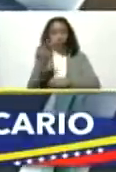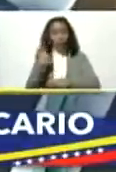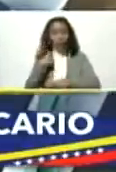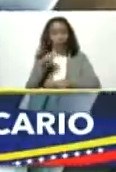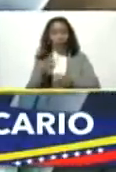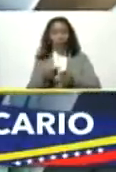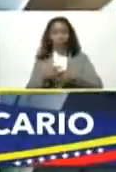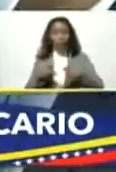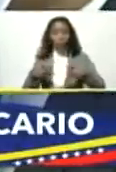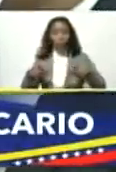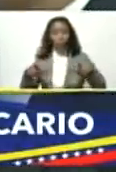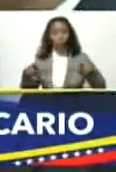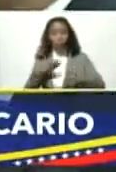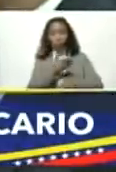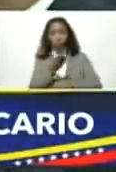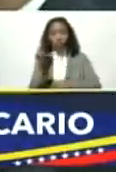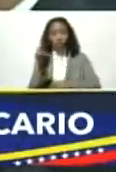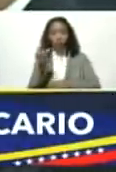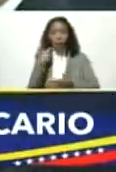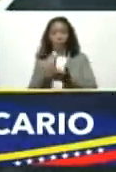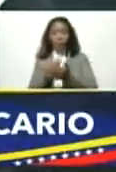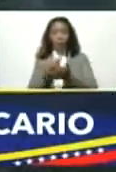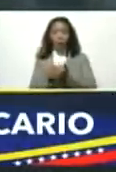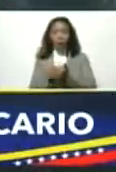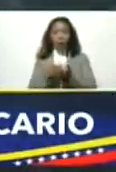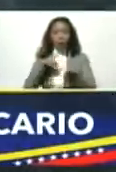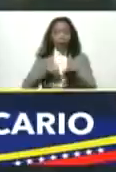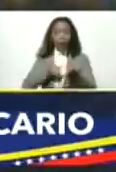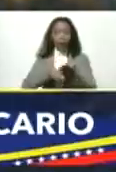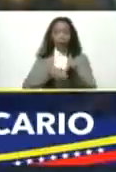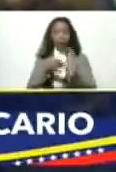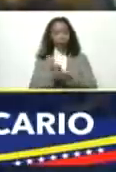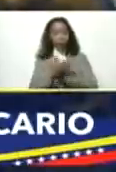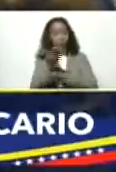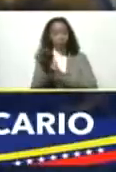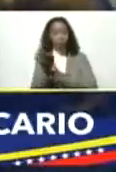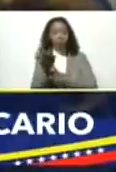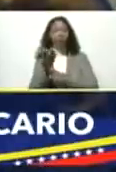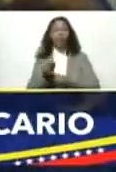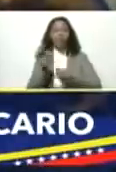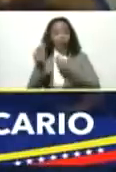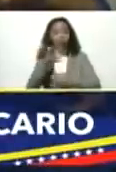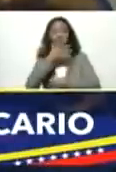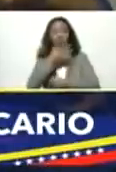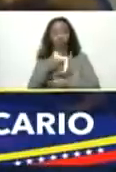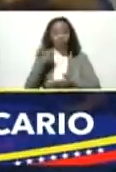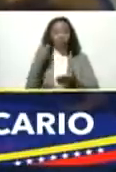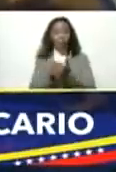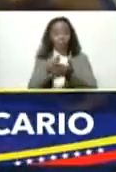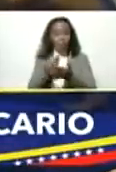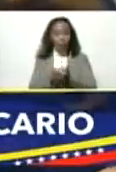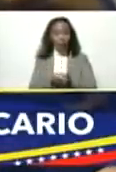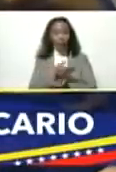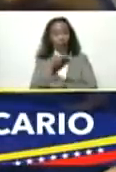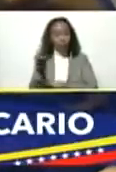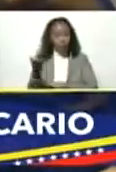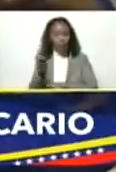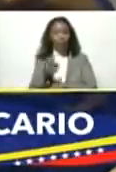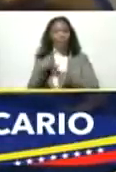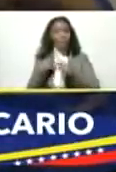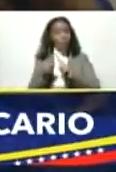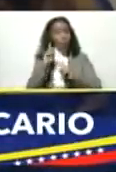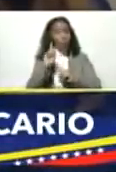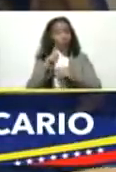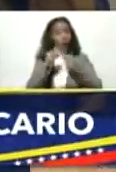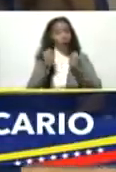y tienen que pagar sus impuestos claro que le vamos a dar facilidades para que se consoliden pero una